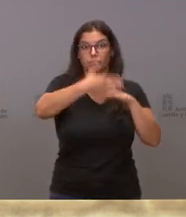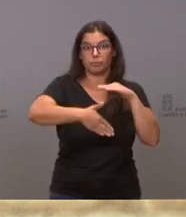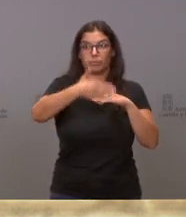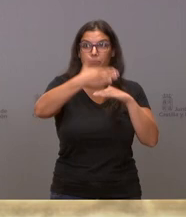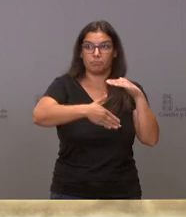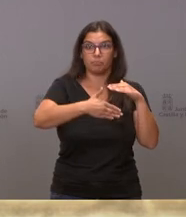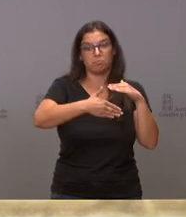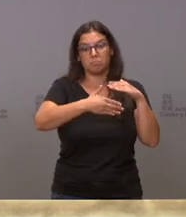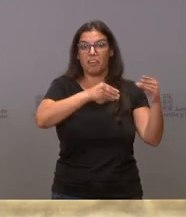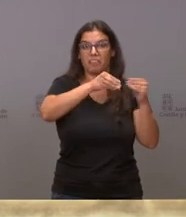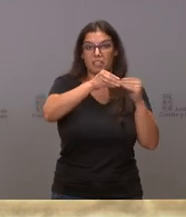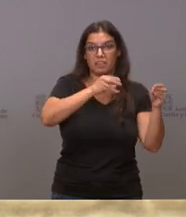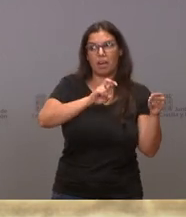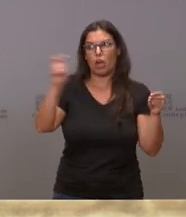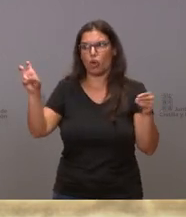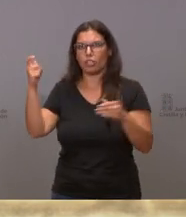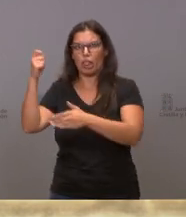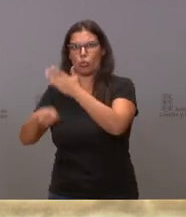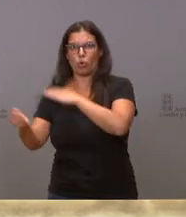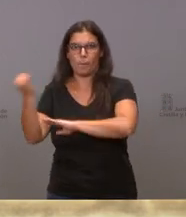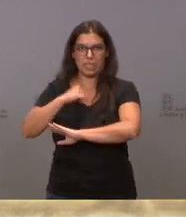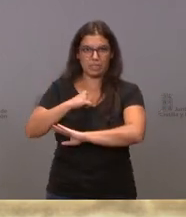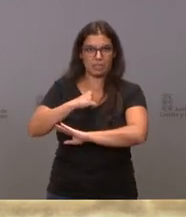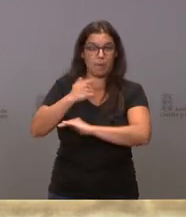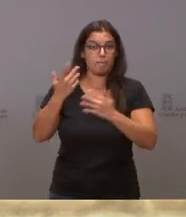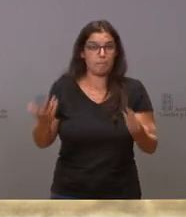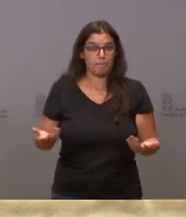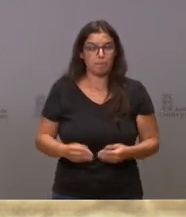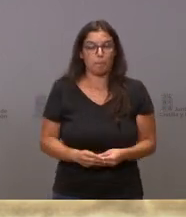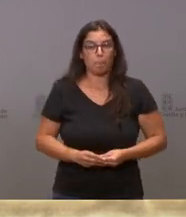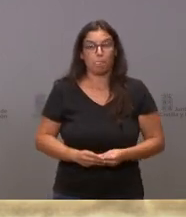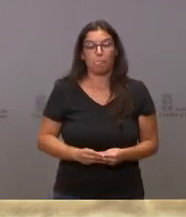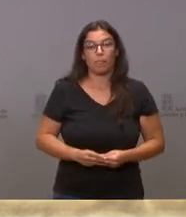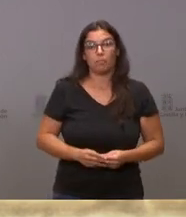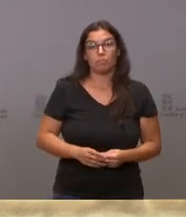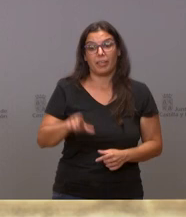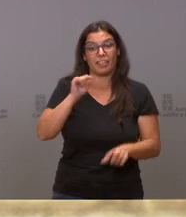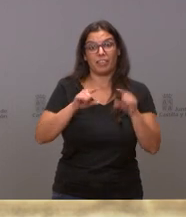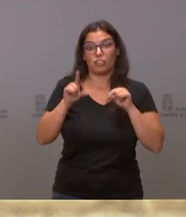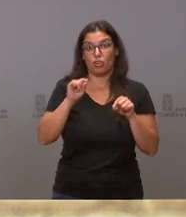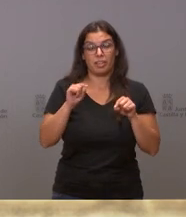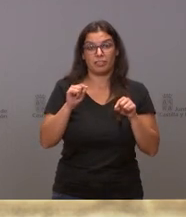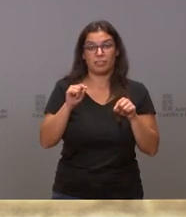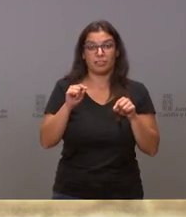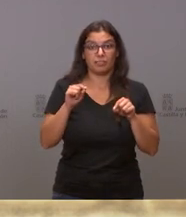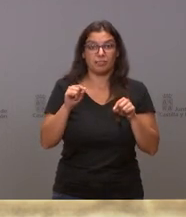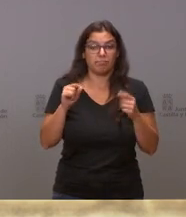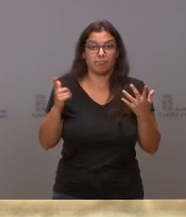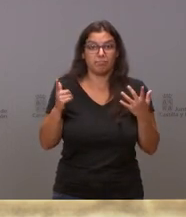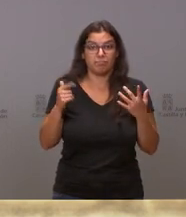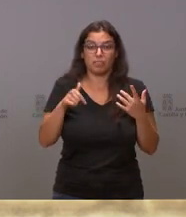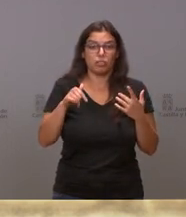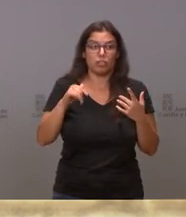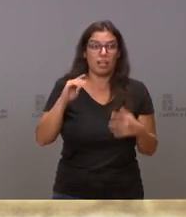flexibles que en otras comunidades autónomas. Las decisiones que estamos tomando, en este caso, son decisiones que